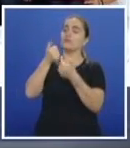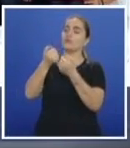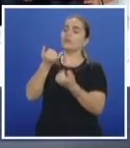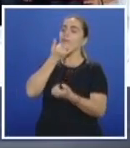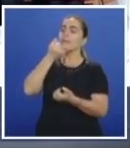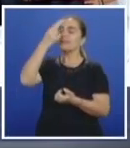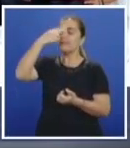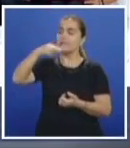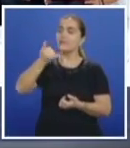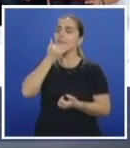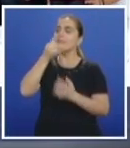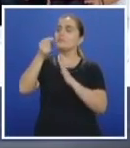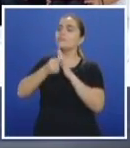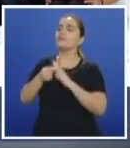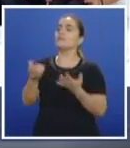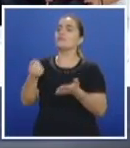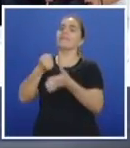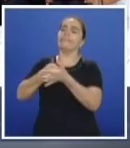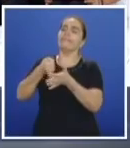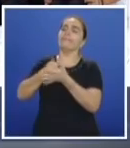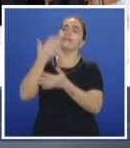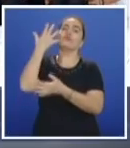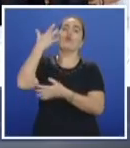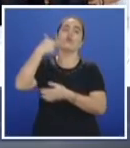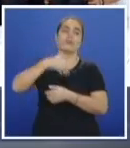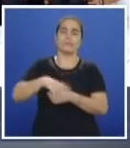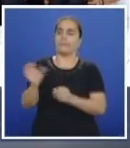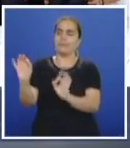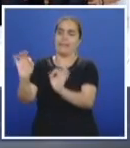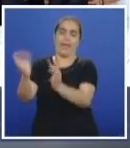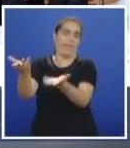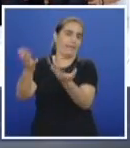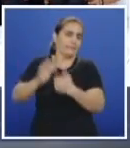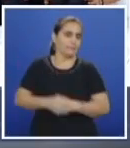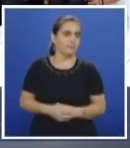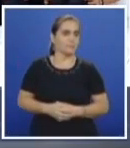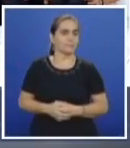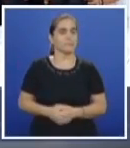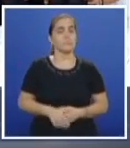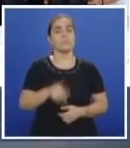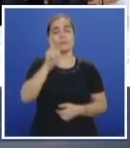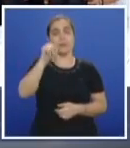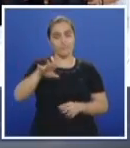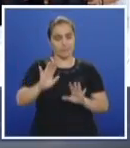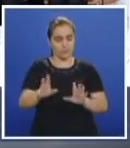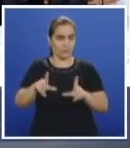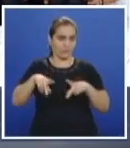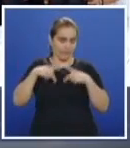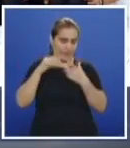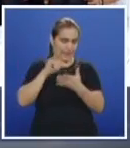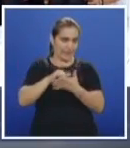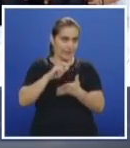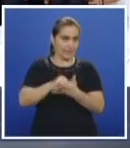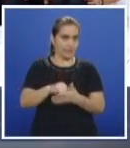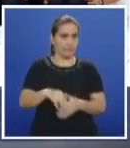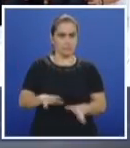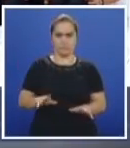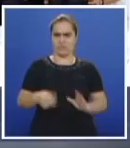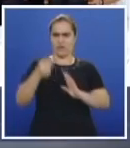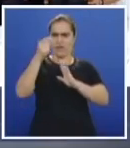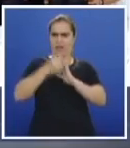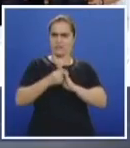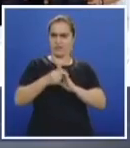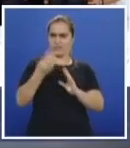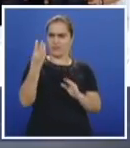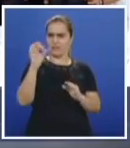aquí hubo los hijos, aquí hubo el matrimonio. Pero nada. Pero miren, también es una lección de vida aprender a salirse de ese cuadro. ¿Quién dijo que casarse